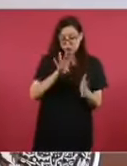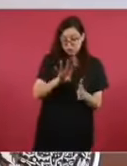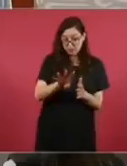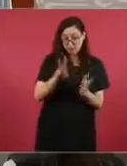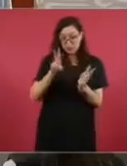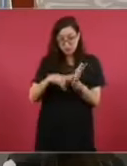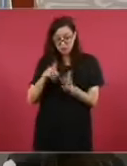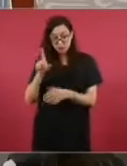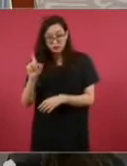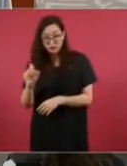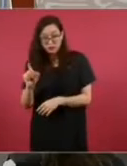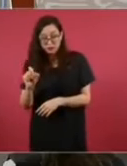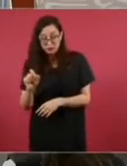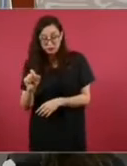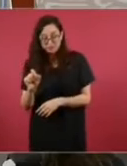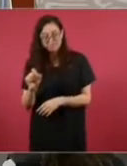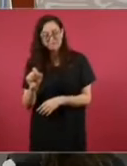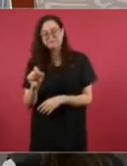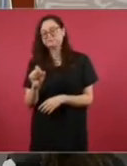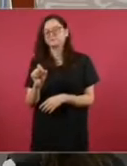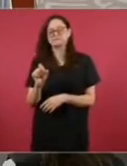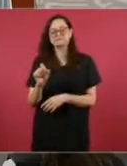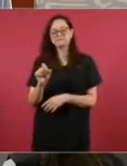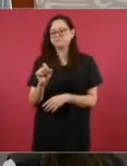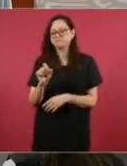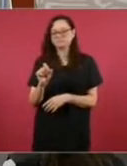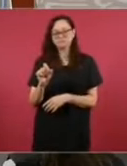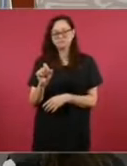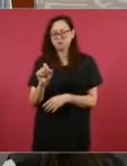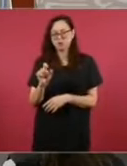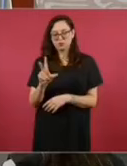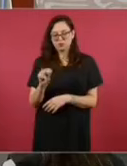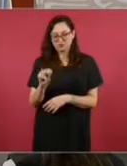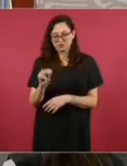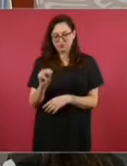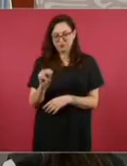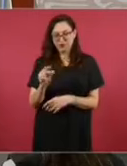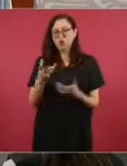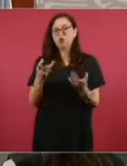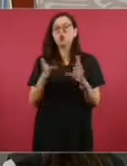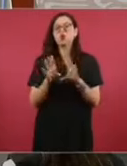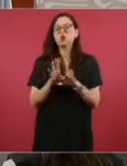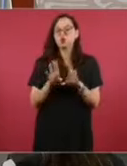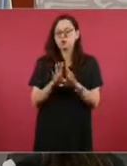diecinueve y dos mil veinte, se tiene la siguiente información.